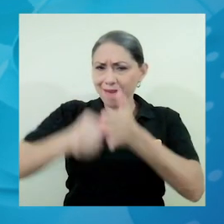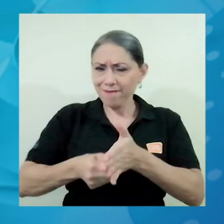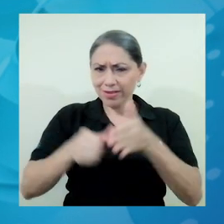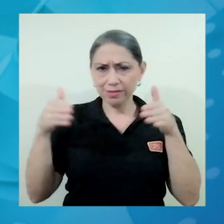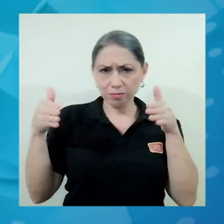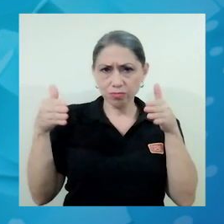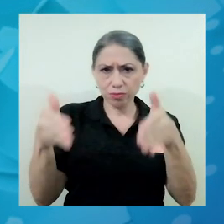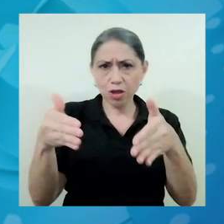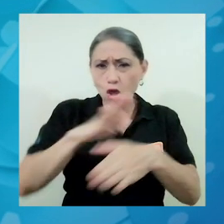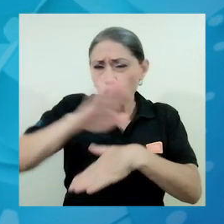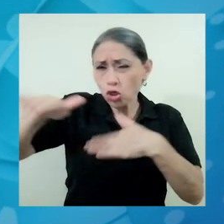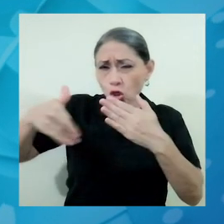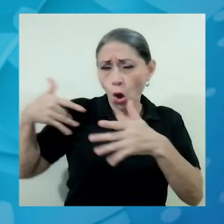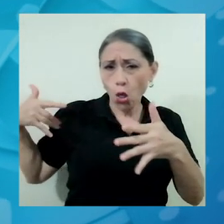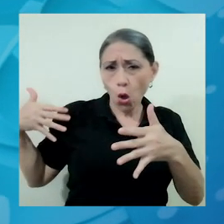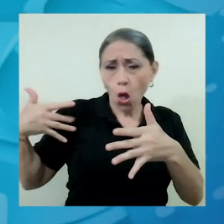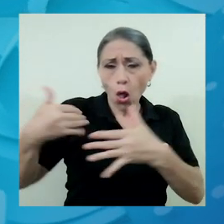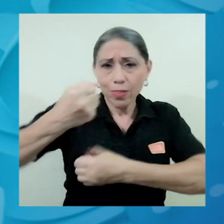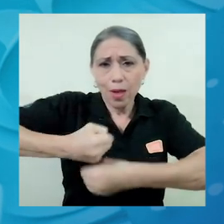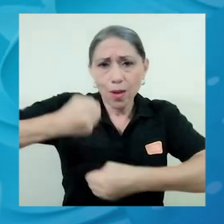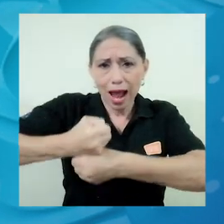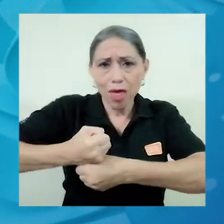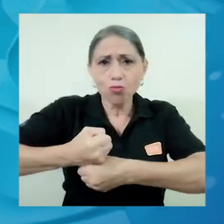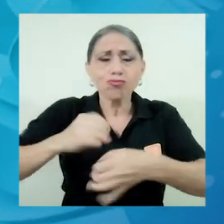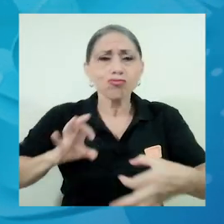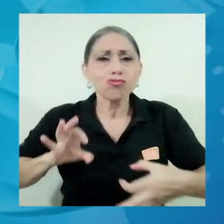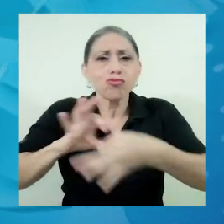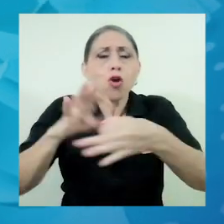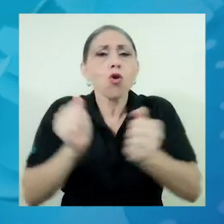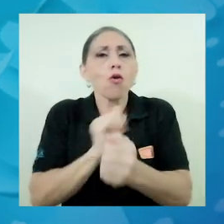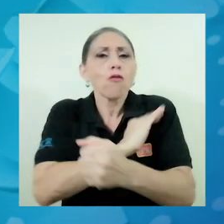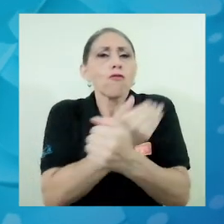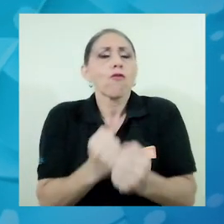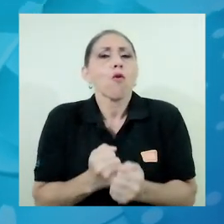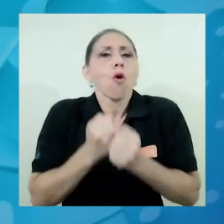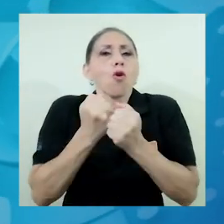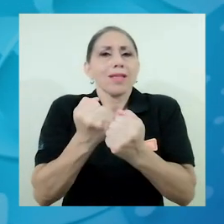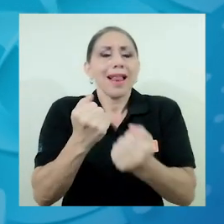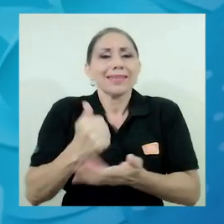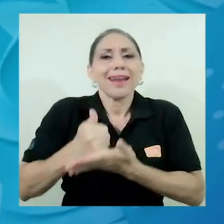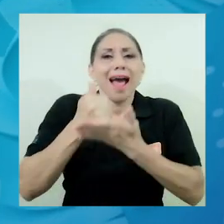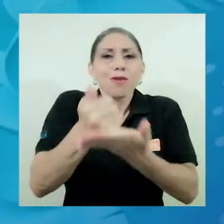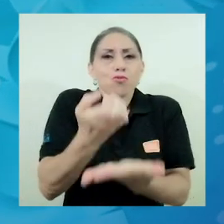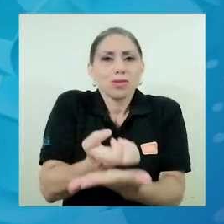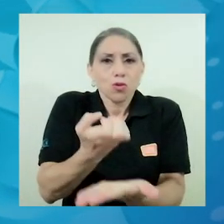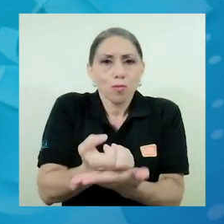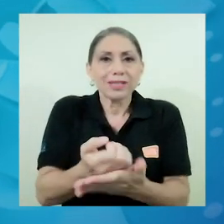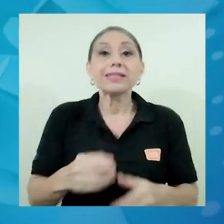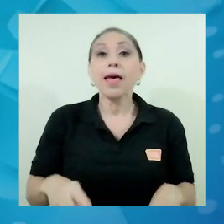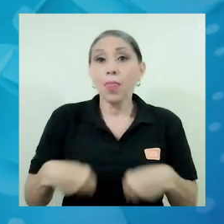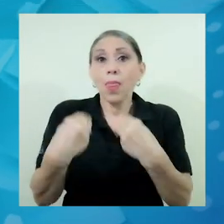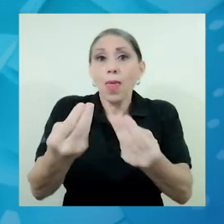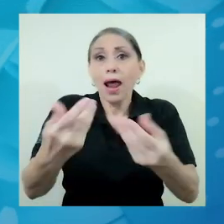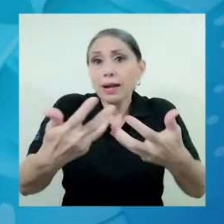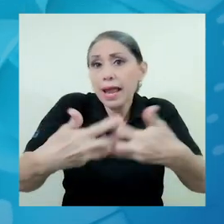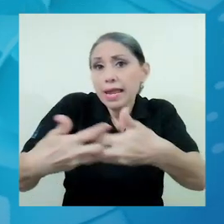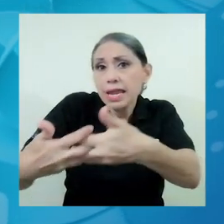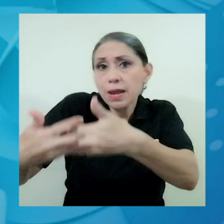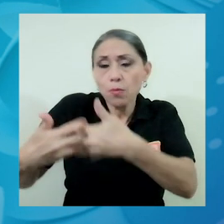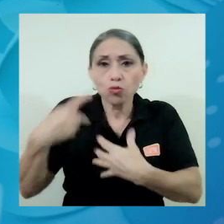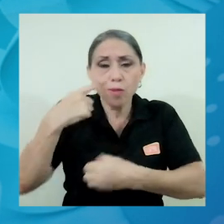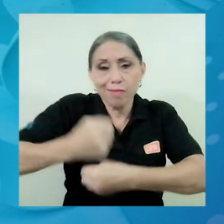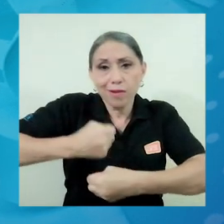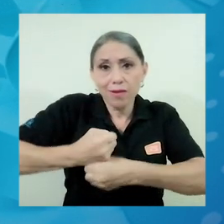este momento, trabajado por nosotros, tiene que ver con el fortalecimiento de becas, la posibilidad de entrega de equipos y sobre todo